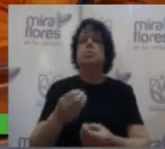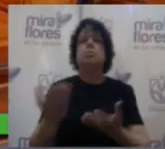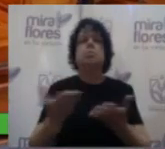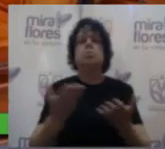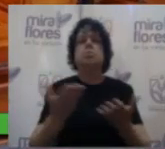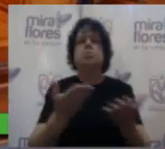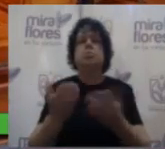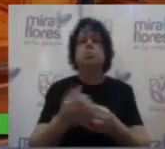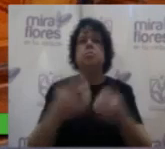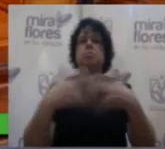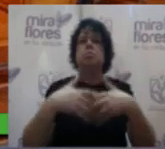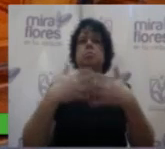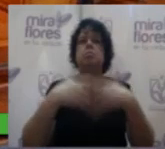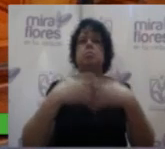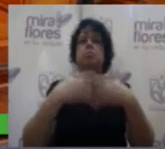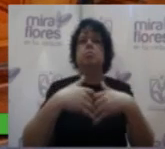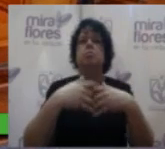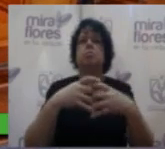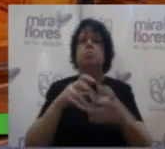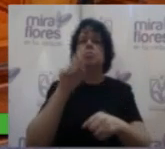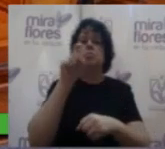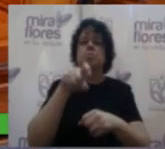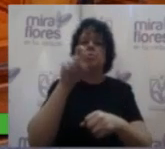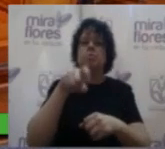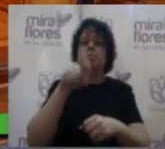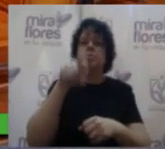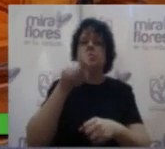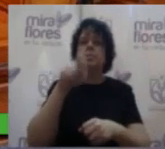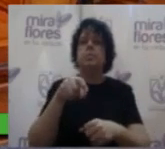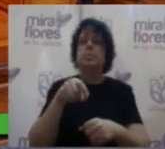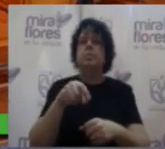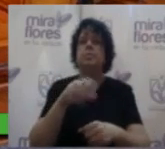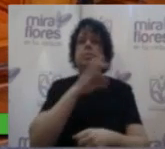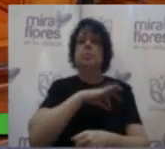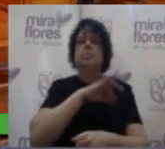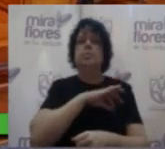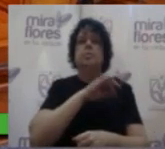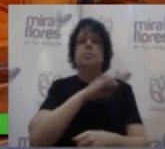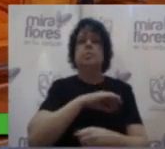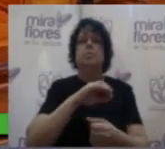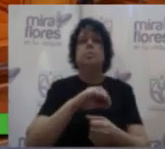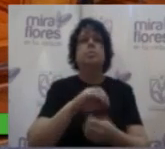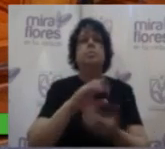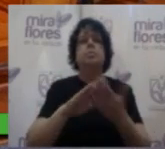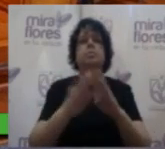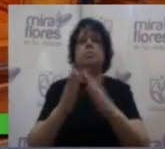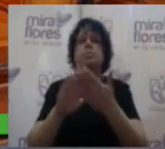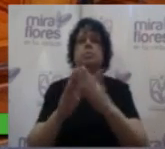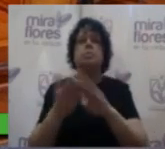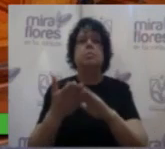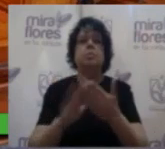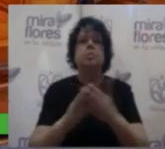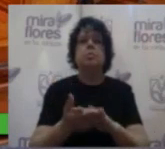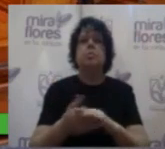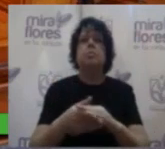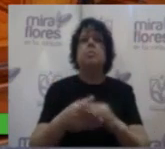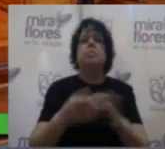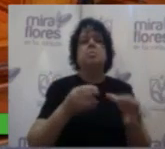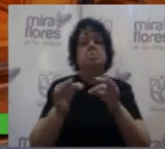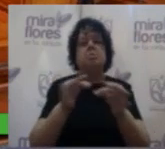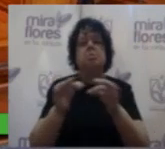rubros empresariales de minería y construcción en bienestar de la comunidad en general por las consideraciones expresadas en el presente acuerdo